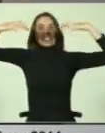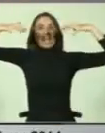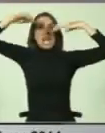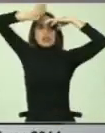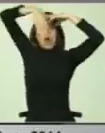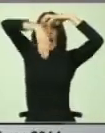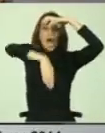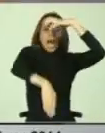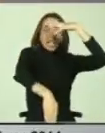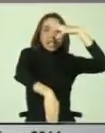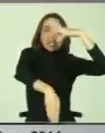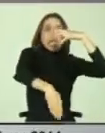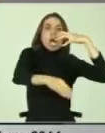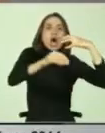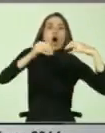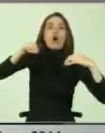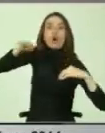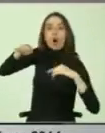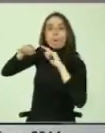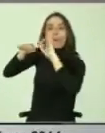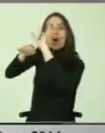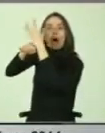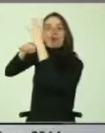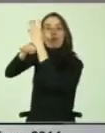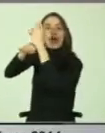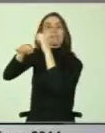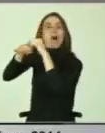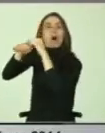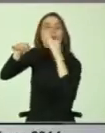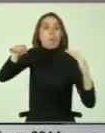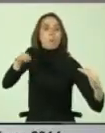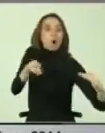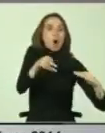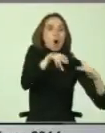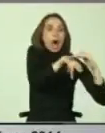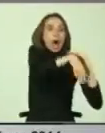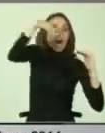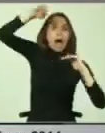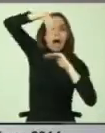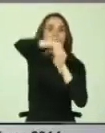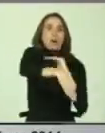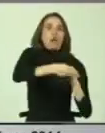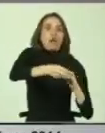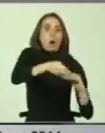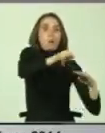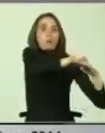tienen que ser llevadas a los carros, a los vehículos, a la ambulancia y ahí nosotros hacemos el trabajo